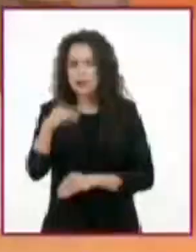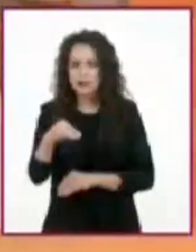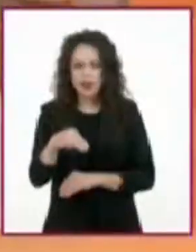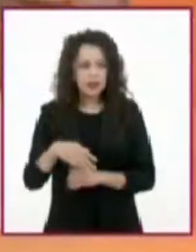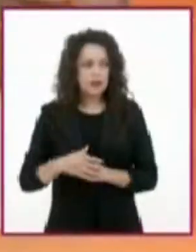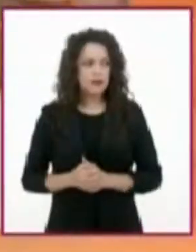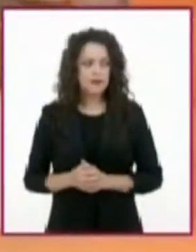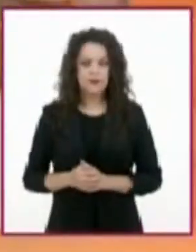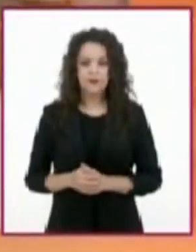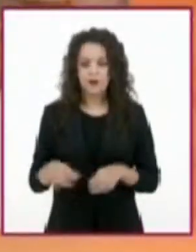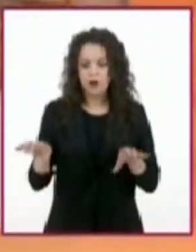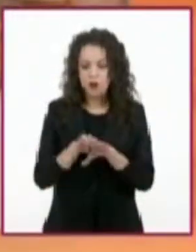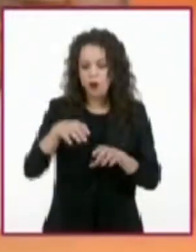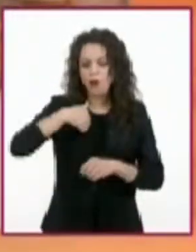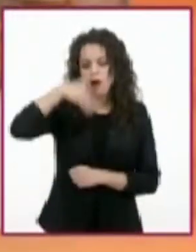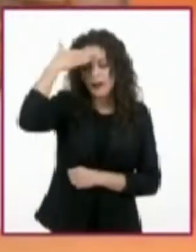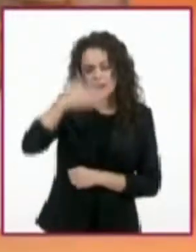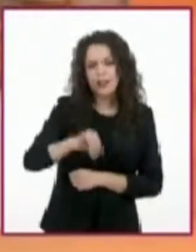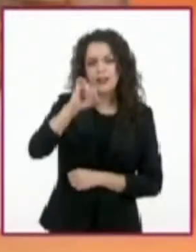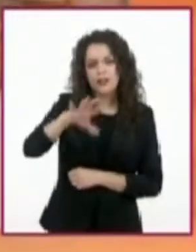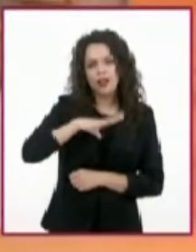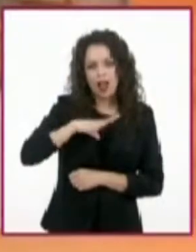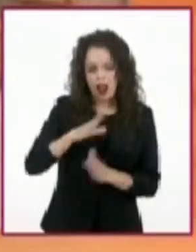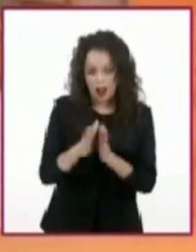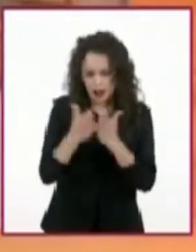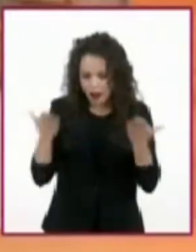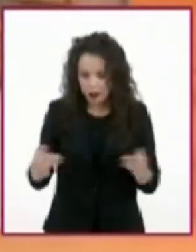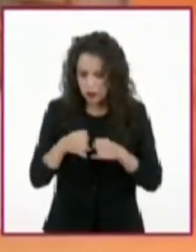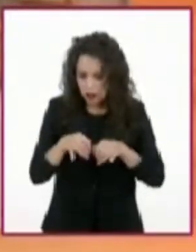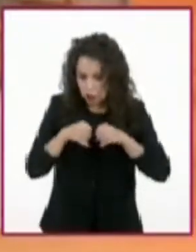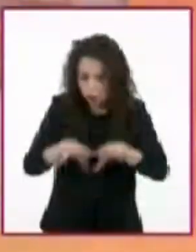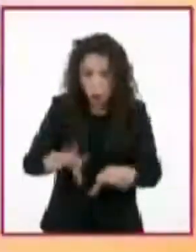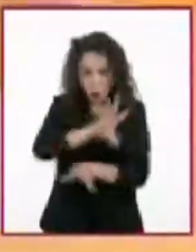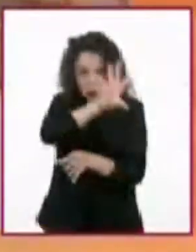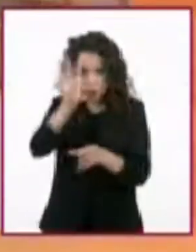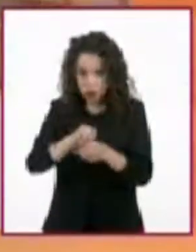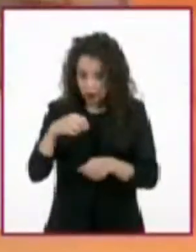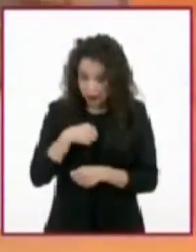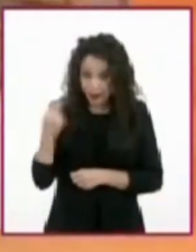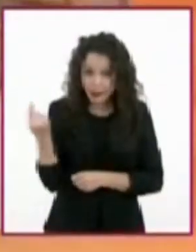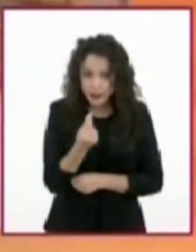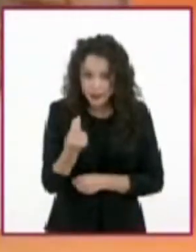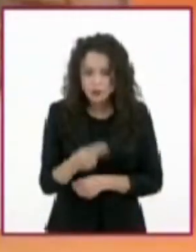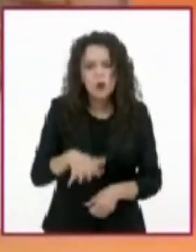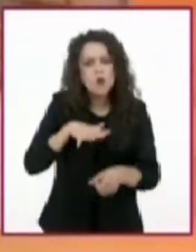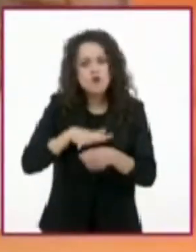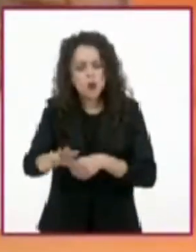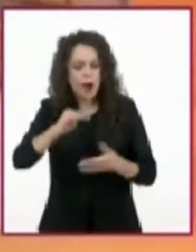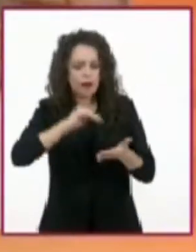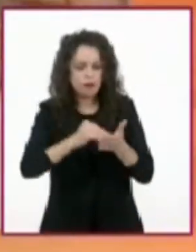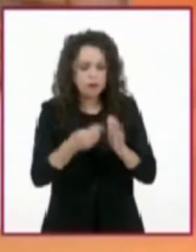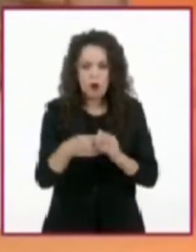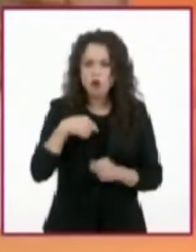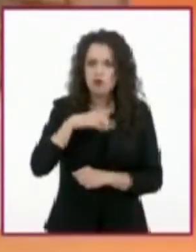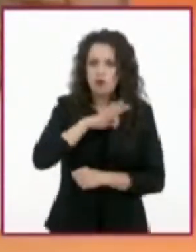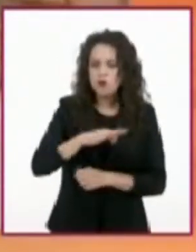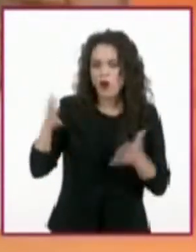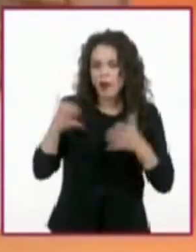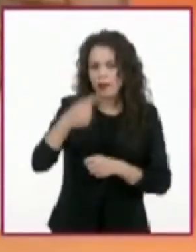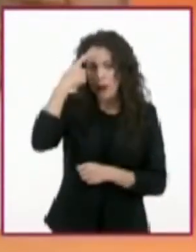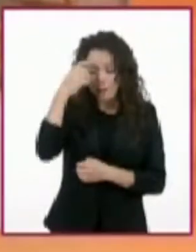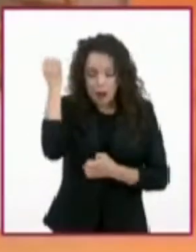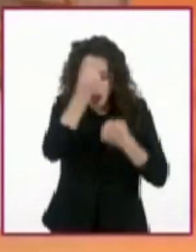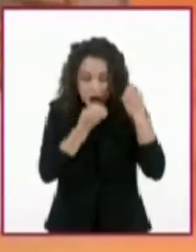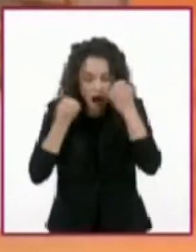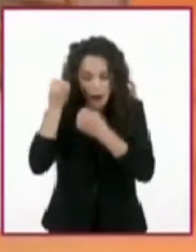¿Cómo puedo saber si un libro contiene la información que requiero? ¿Qué estrategias puedo usar para examinar rápidamente un